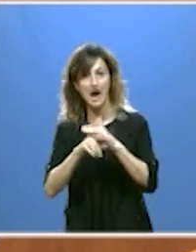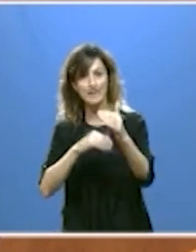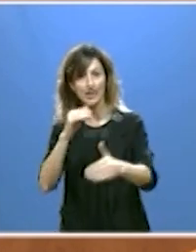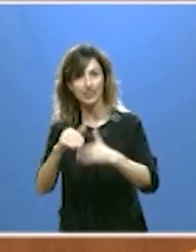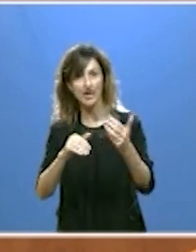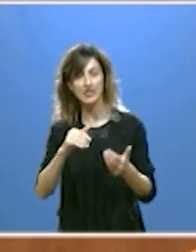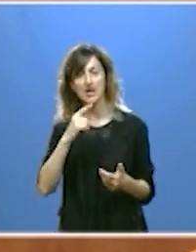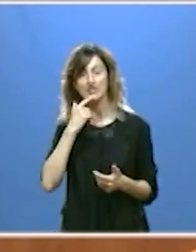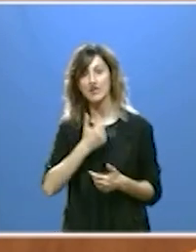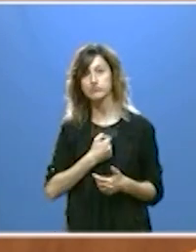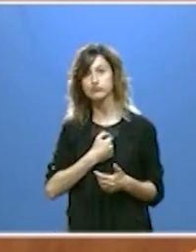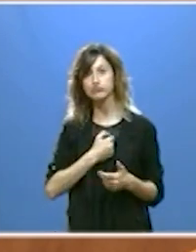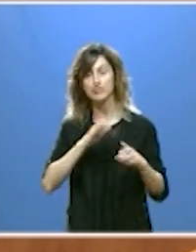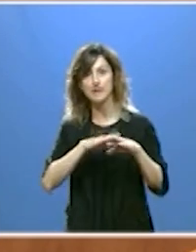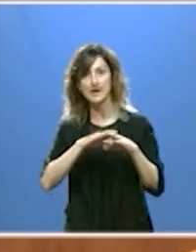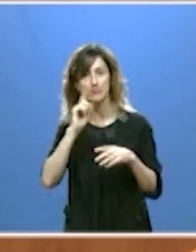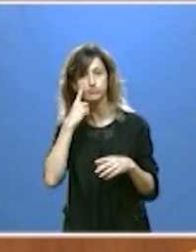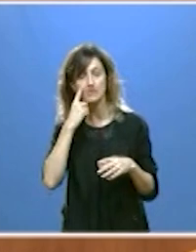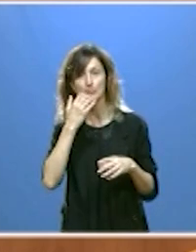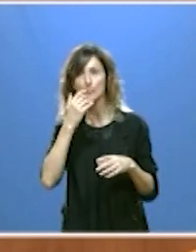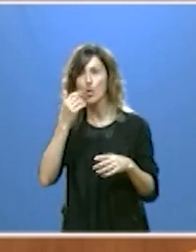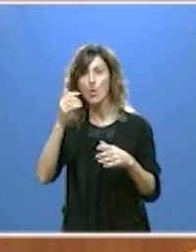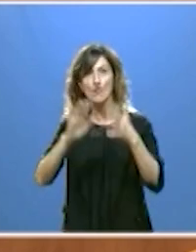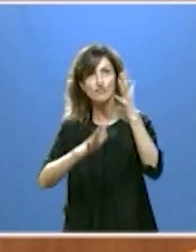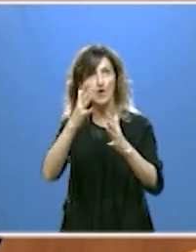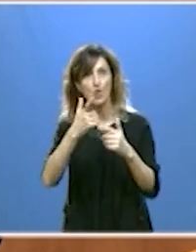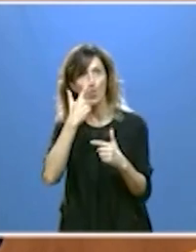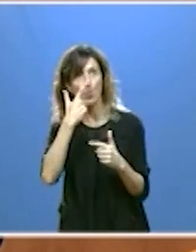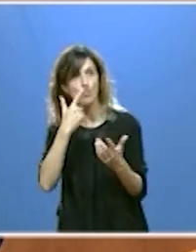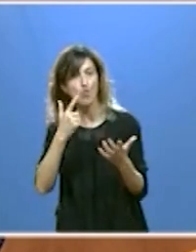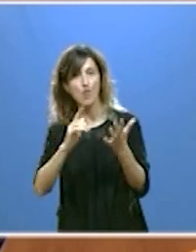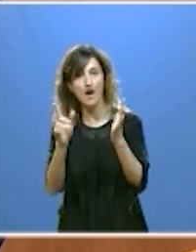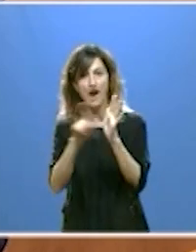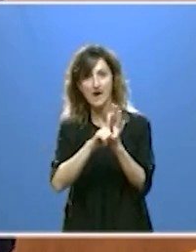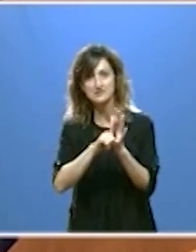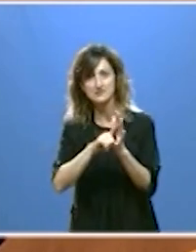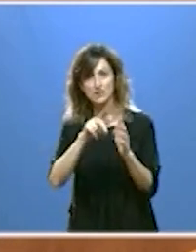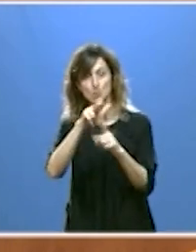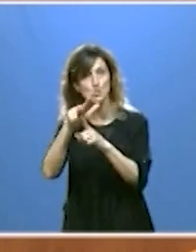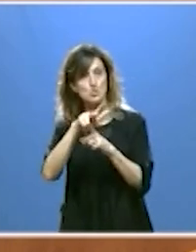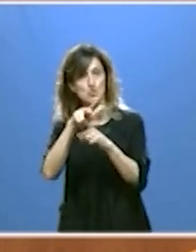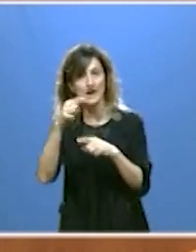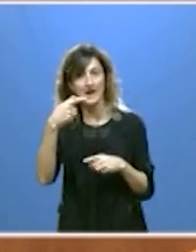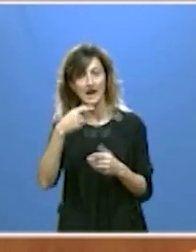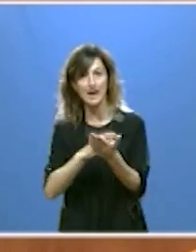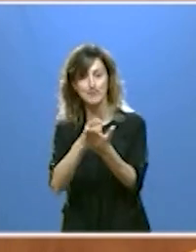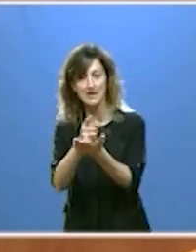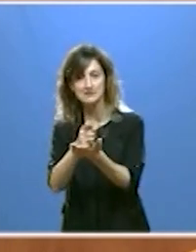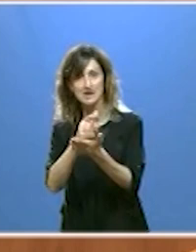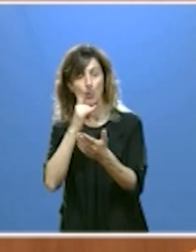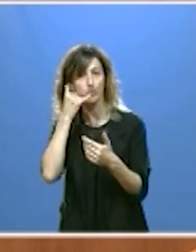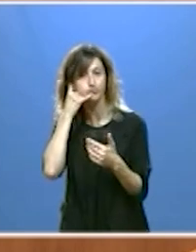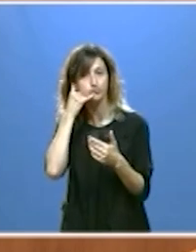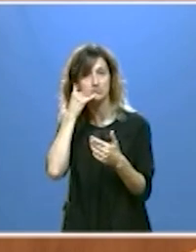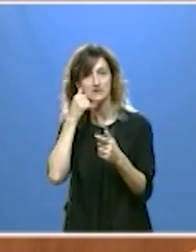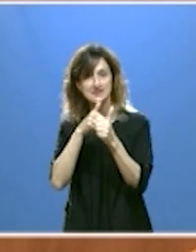ofrece dispositivos para detectar fuego humo o gas localizadores GPS y también seguimiento telefónico